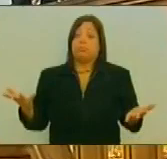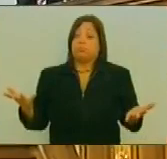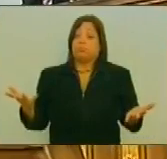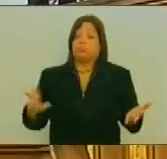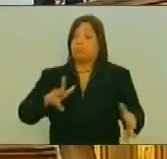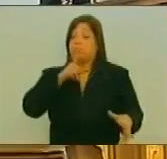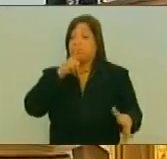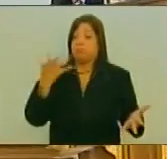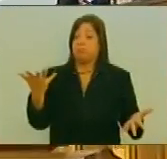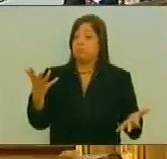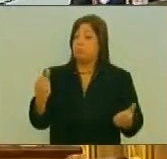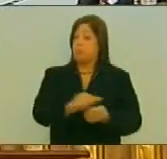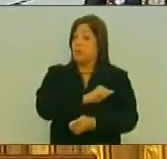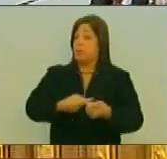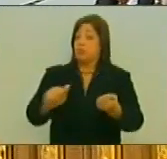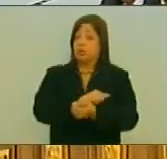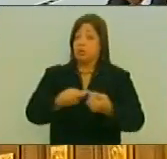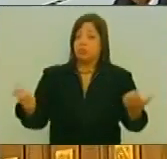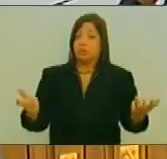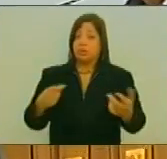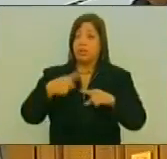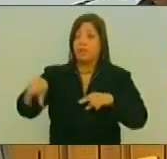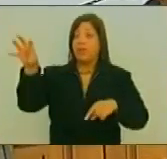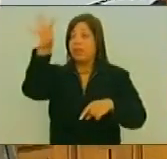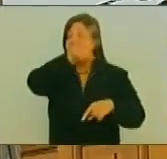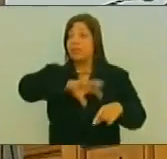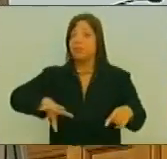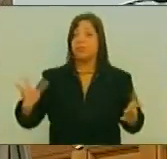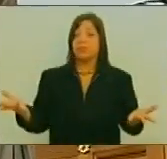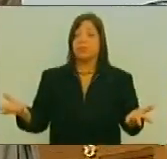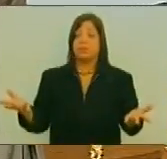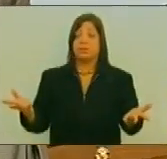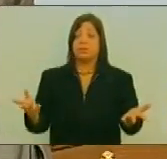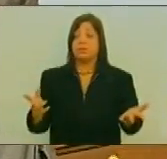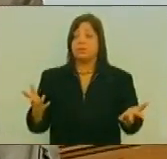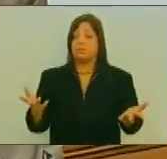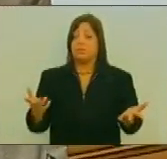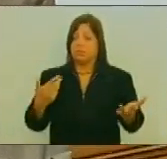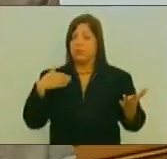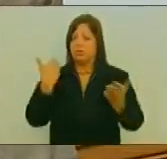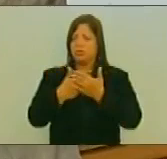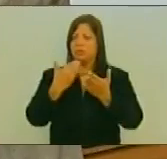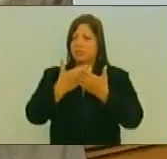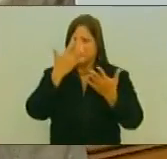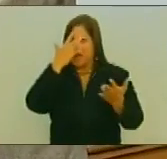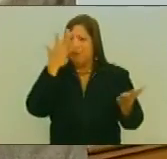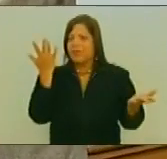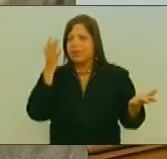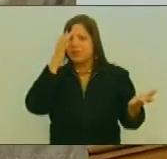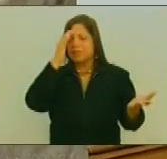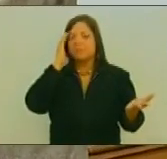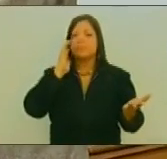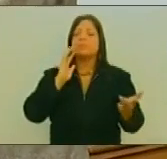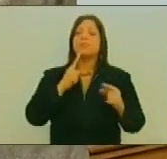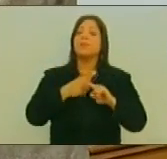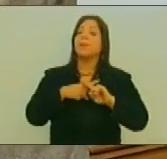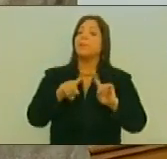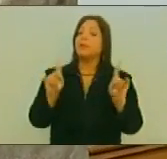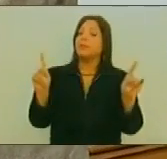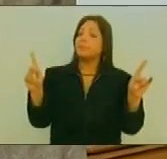barbarie Que ha desatado En diferentes Latitudes Que hemos estado Conociendo Pero